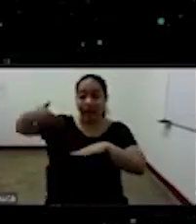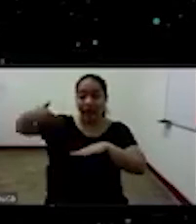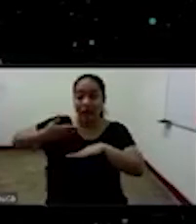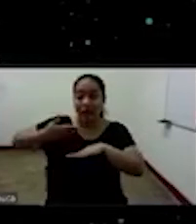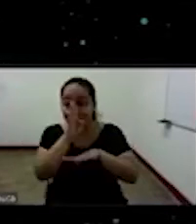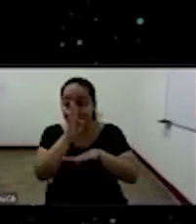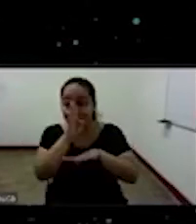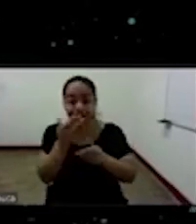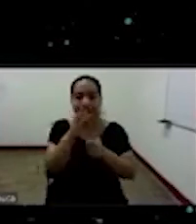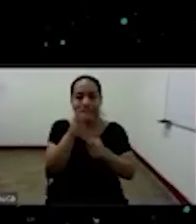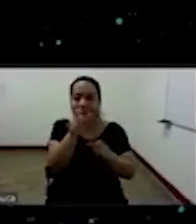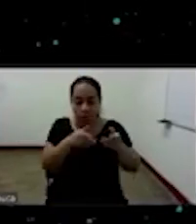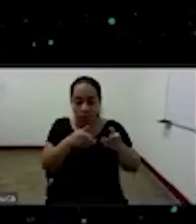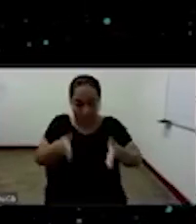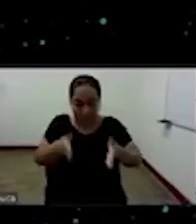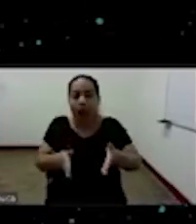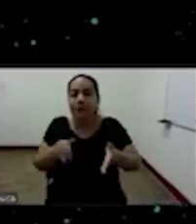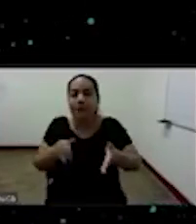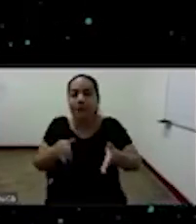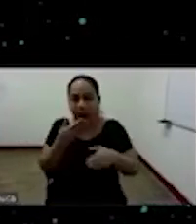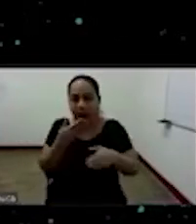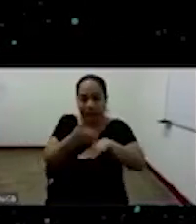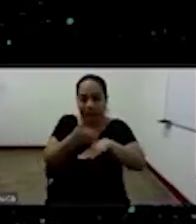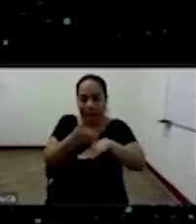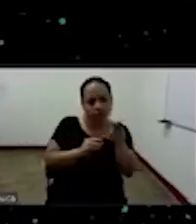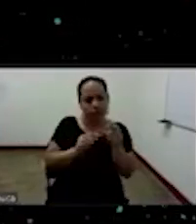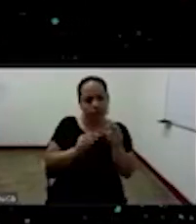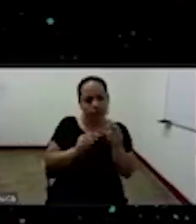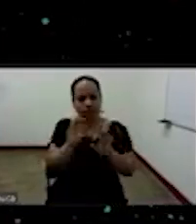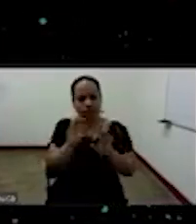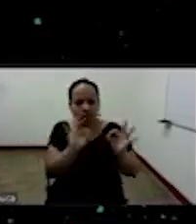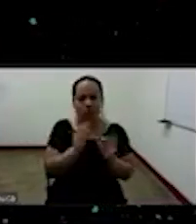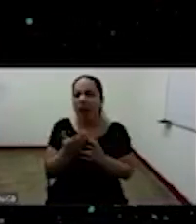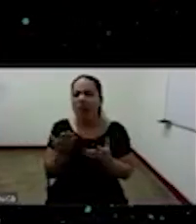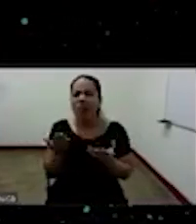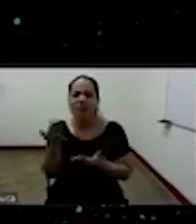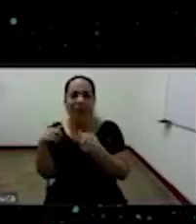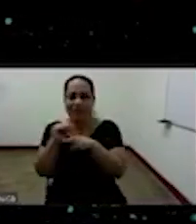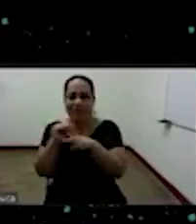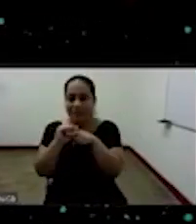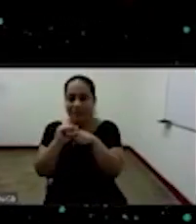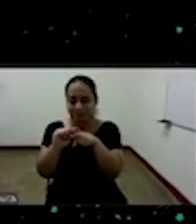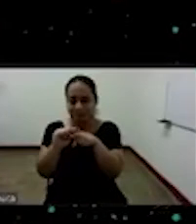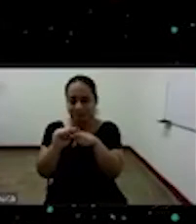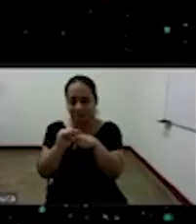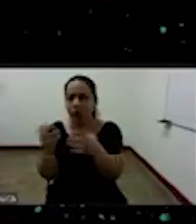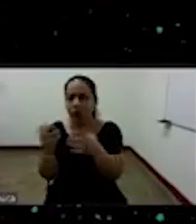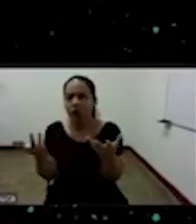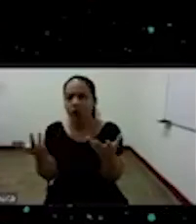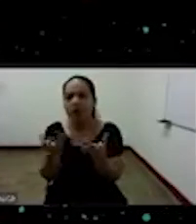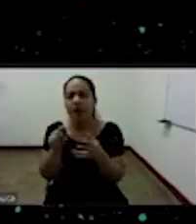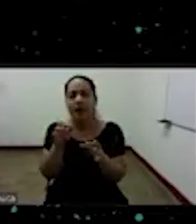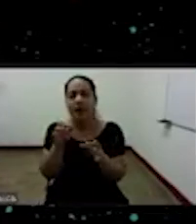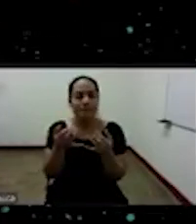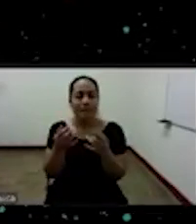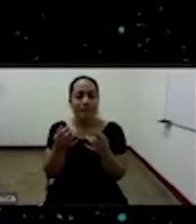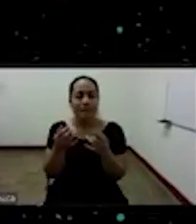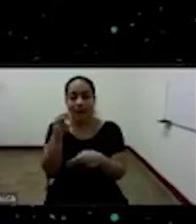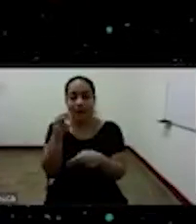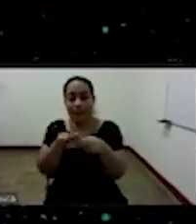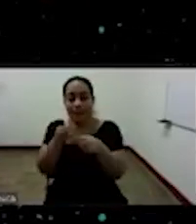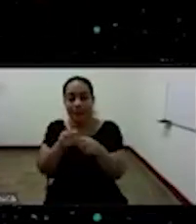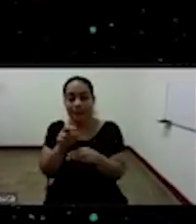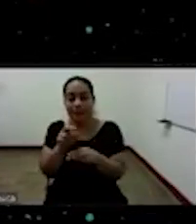despedir a una persona ¿no? este ritual se practicaba anteriormente en lo que era Angola ¿cierto?